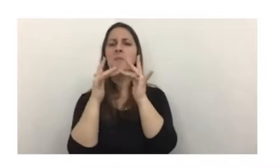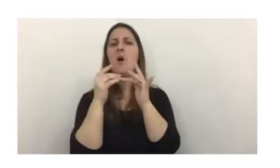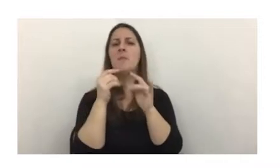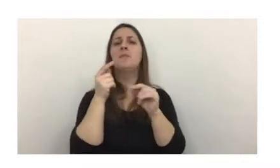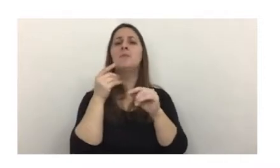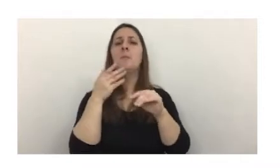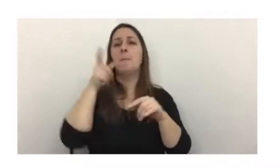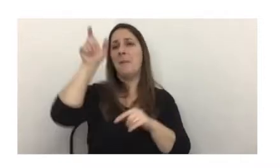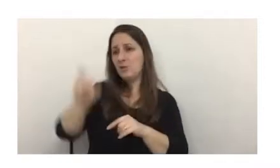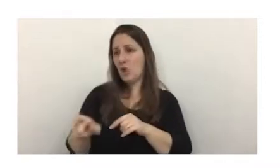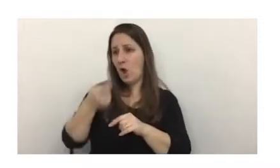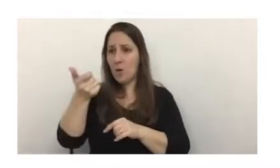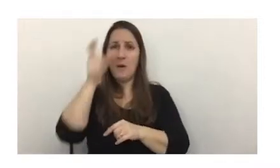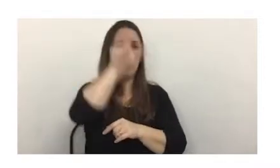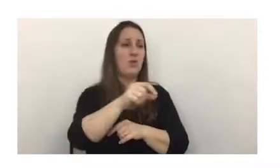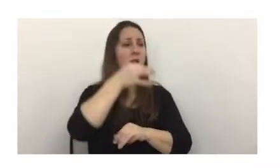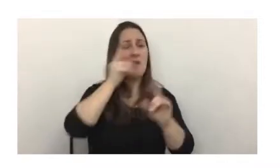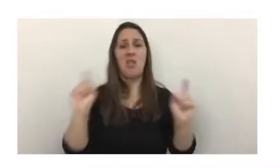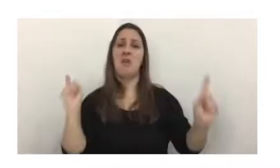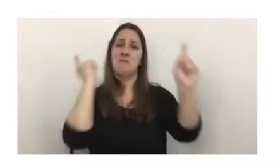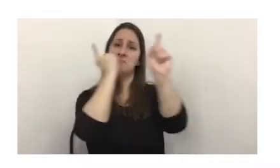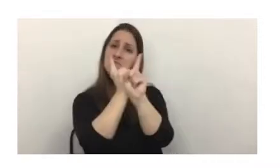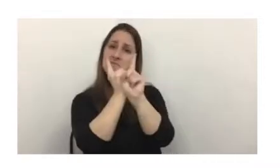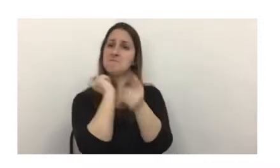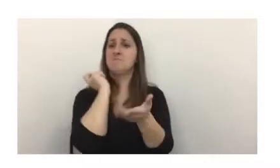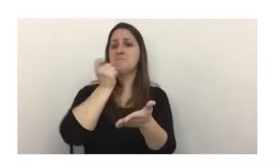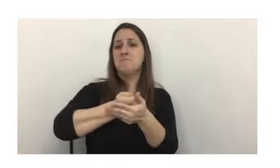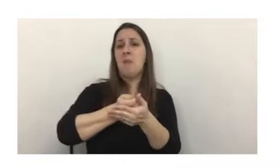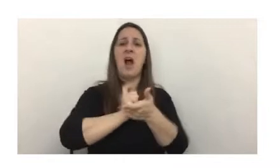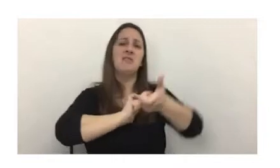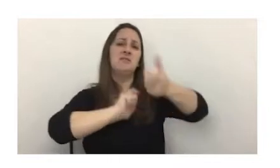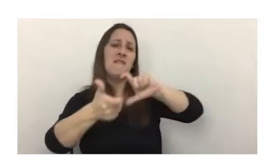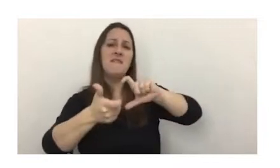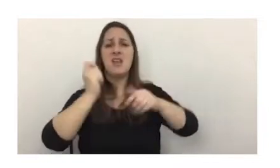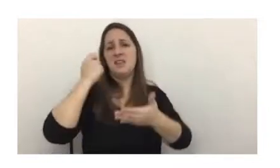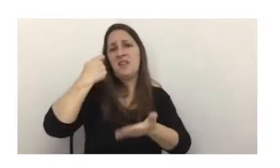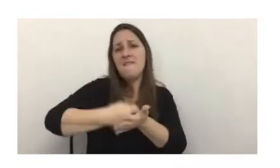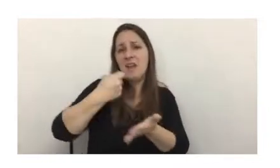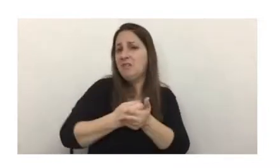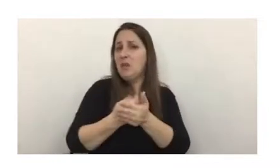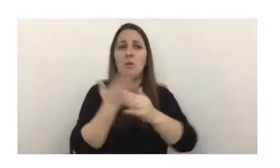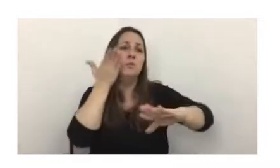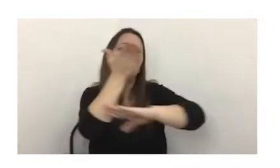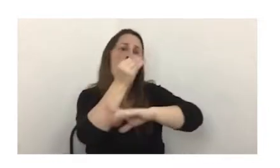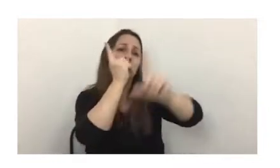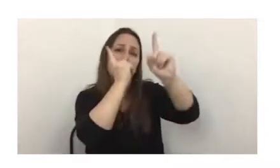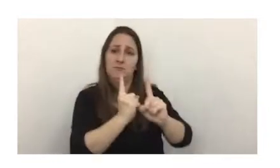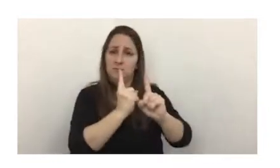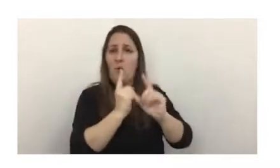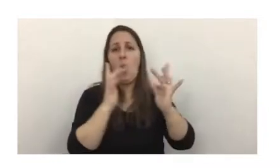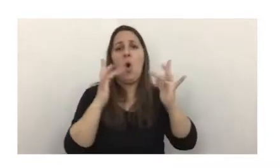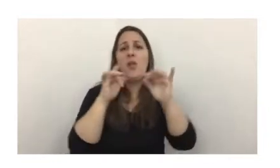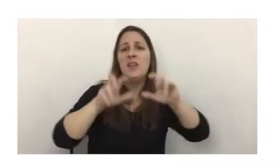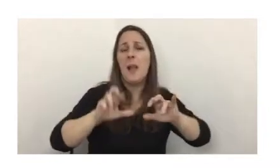compradores con vendedores Se paga la criptomoneda con transferencia, con efectivo Saldos digitales como